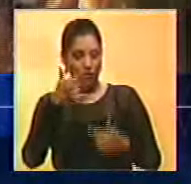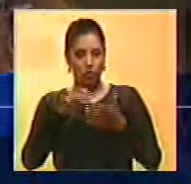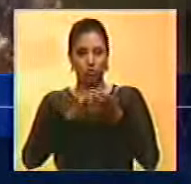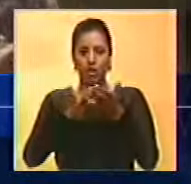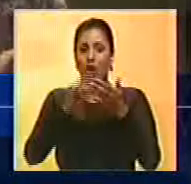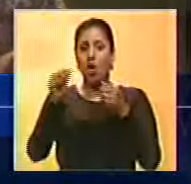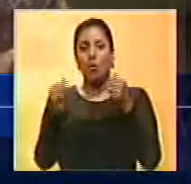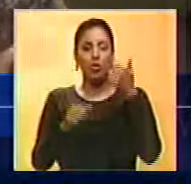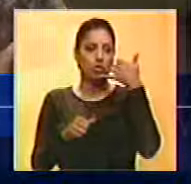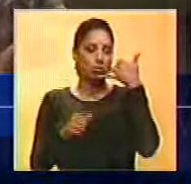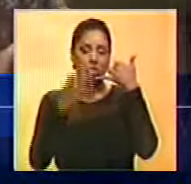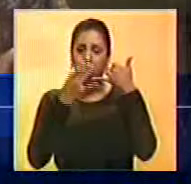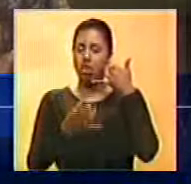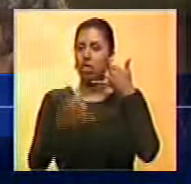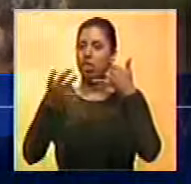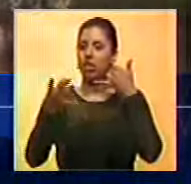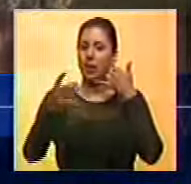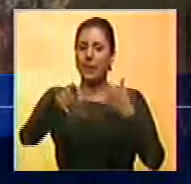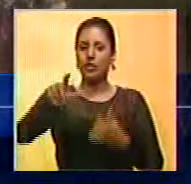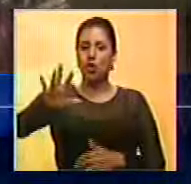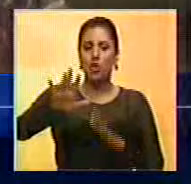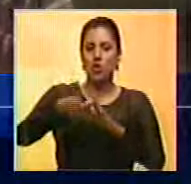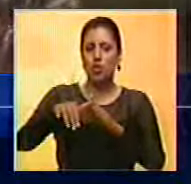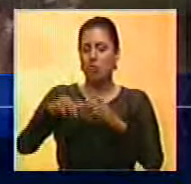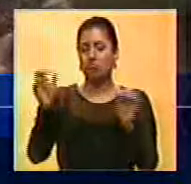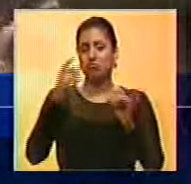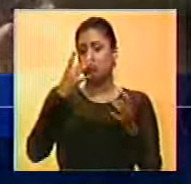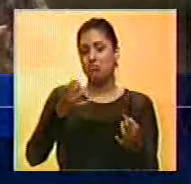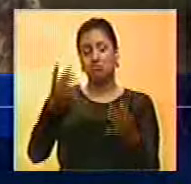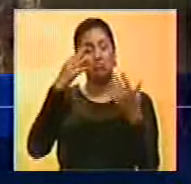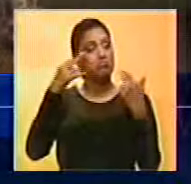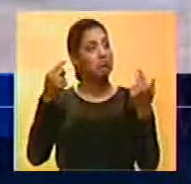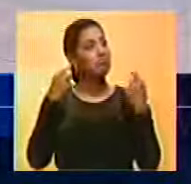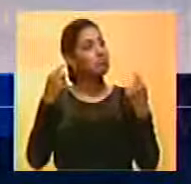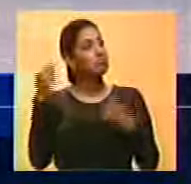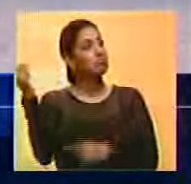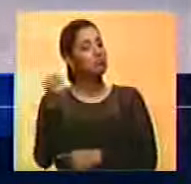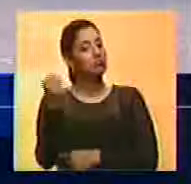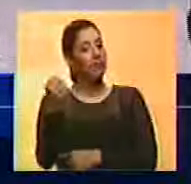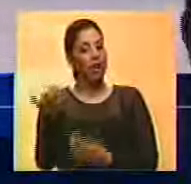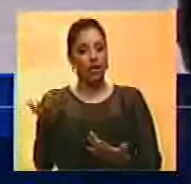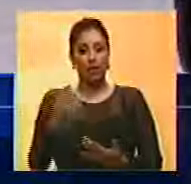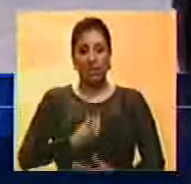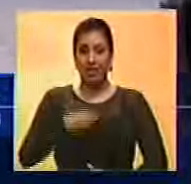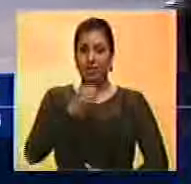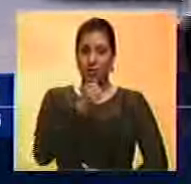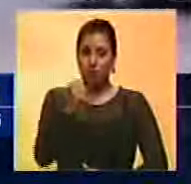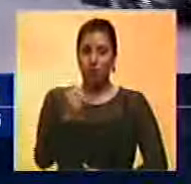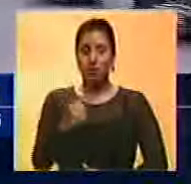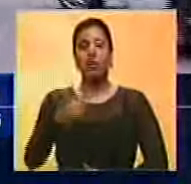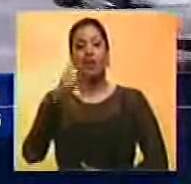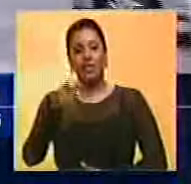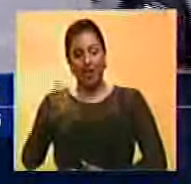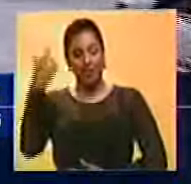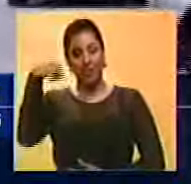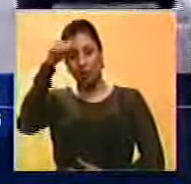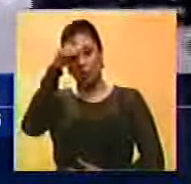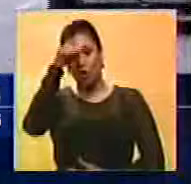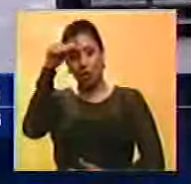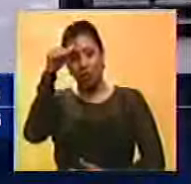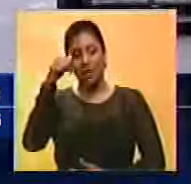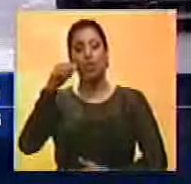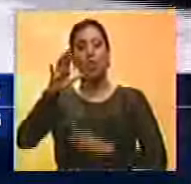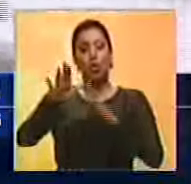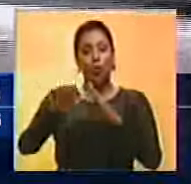teléfono y se están robando, no... O sea, como si no vieran nada, prácticamente. Pero también el domingo fue robada la residencia de la